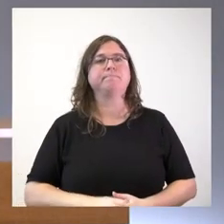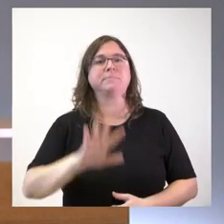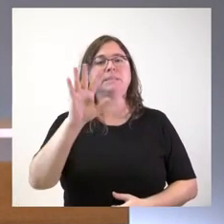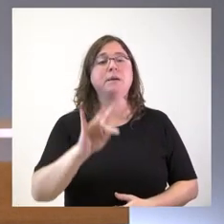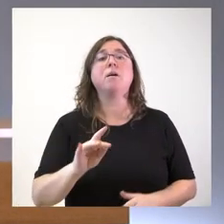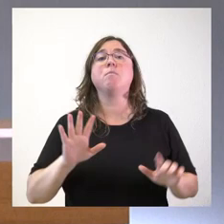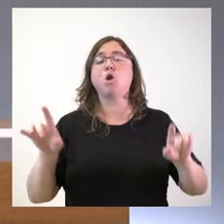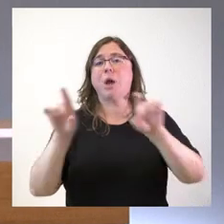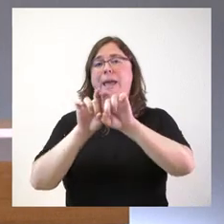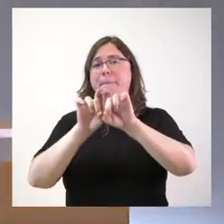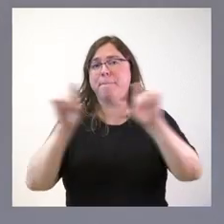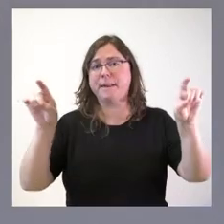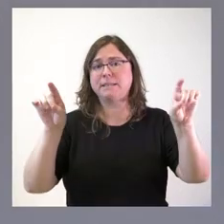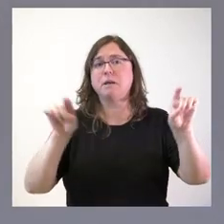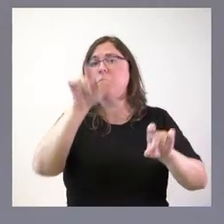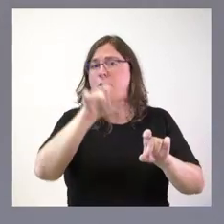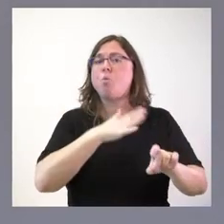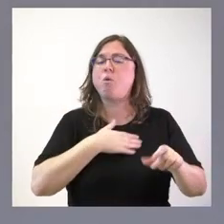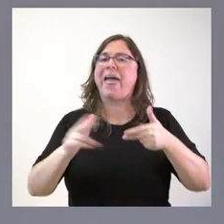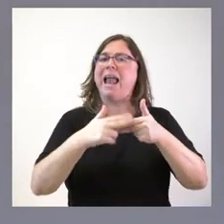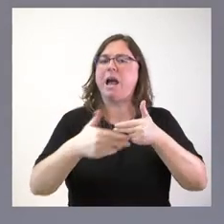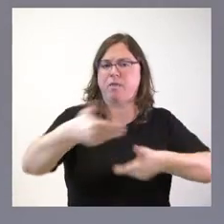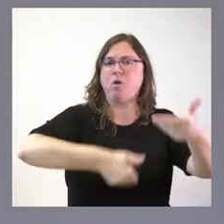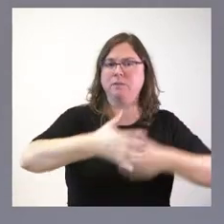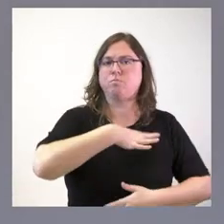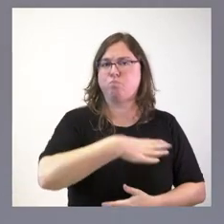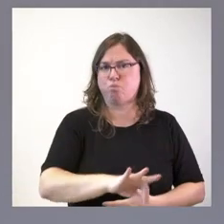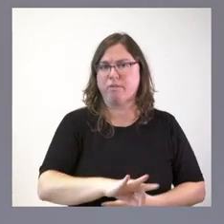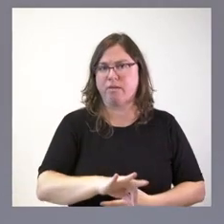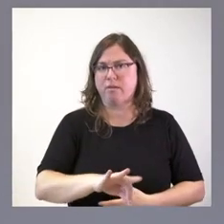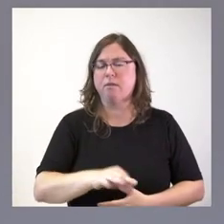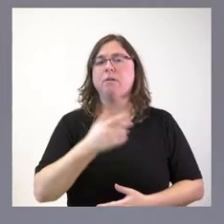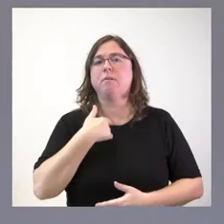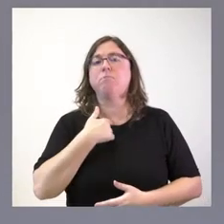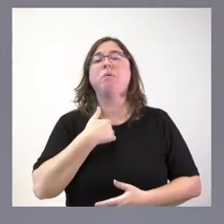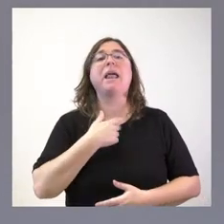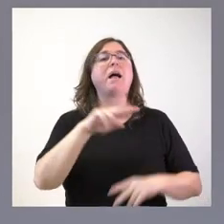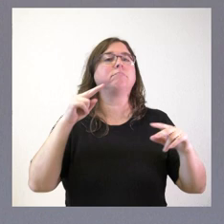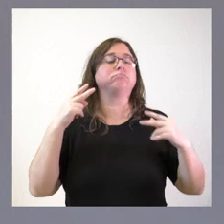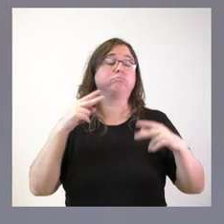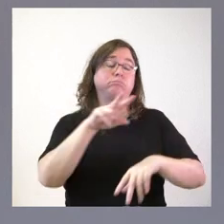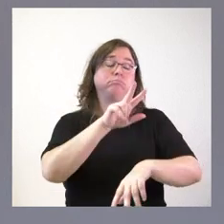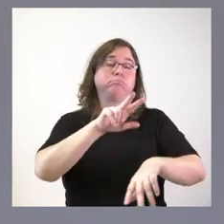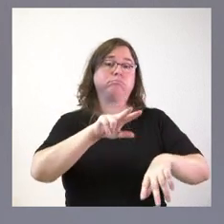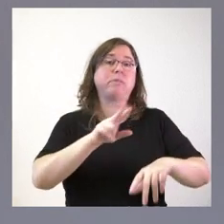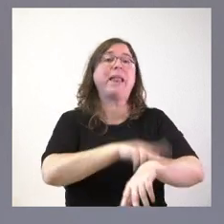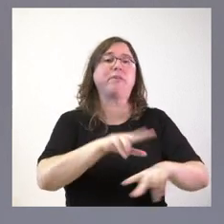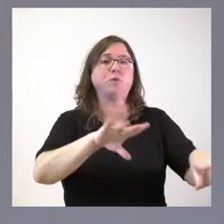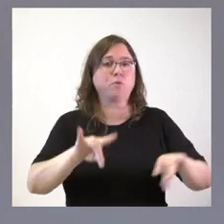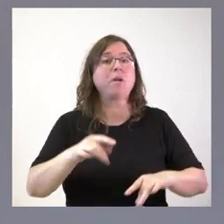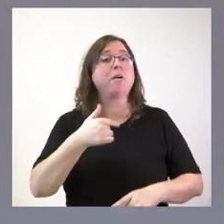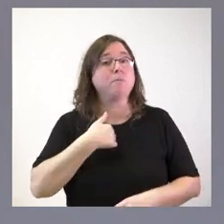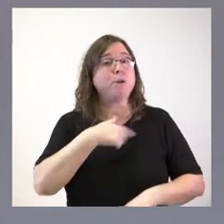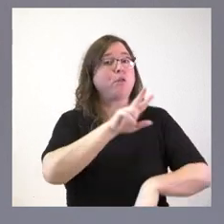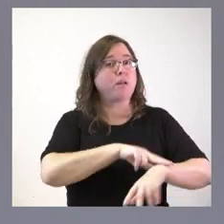empresa y cualquier otro ciudadano puede presentar alegaciones a esta resolución de la delegación territorial, pero lógicamente la resolución de la delegación